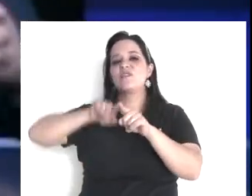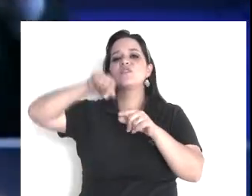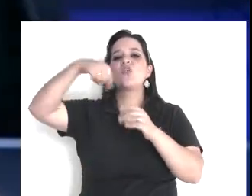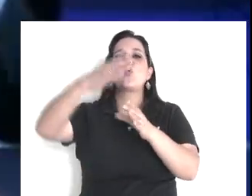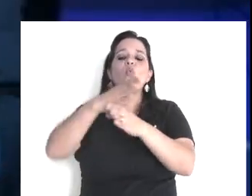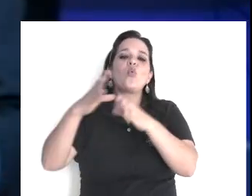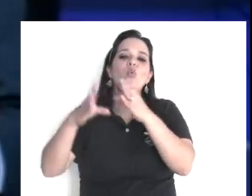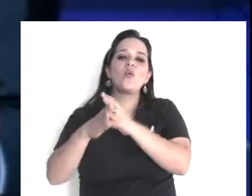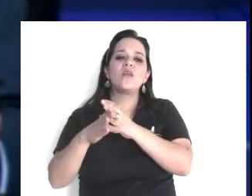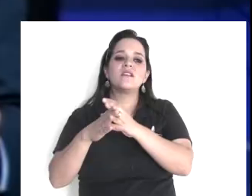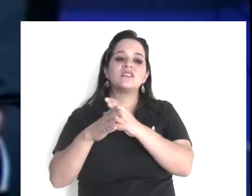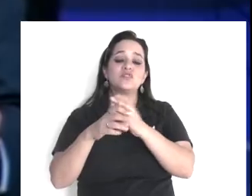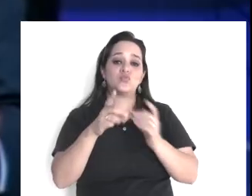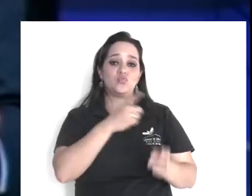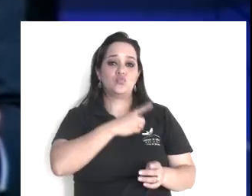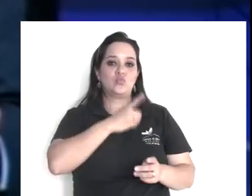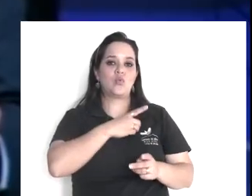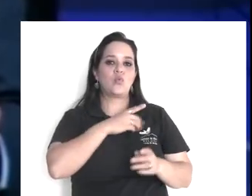de tratar en privado,